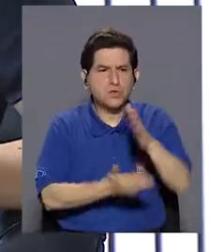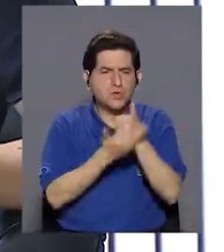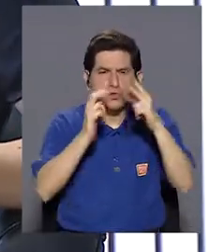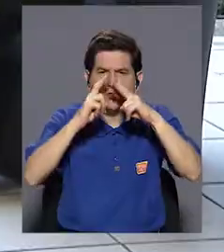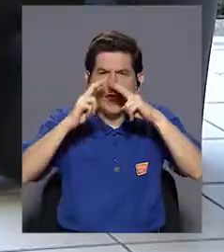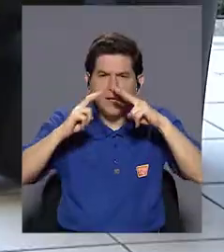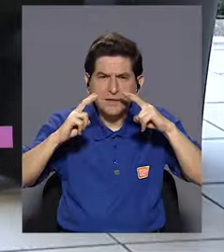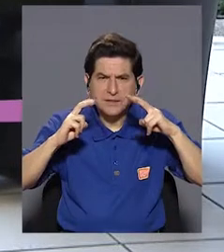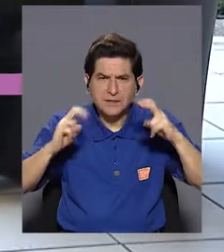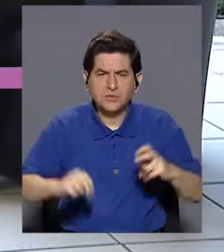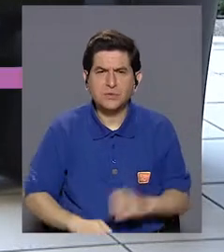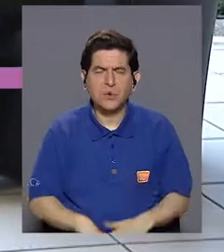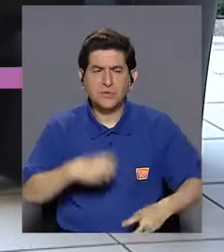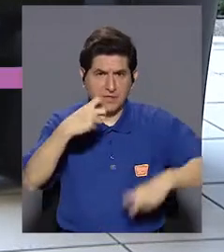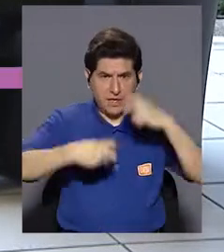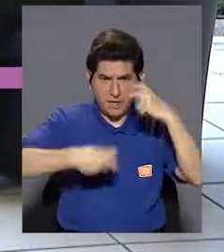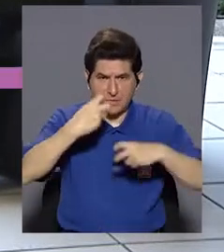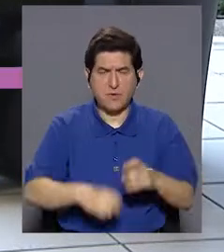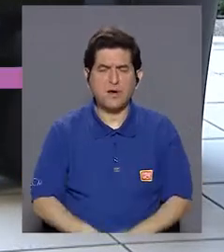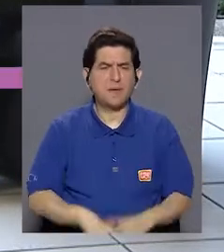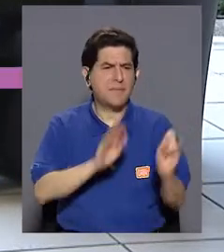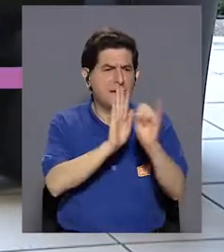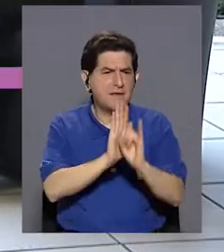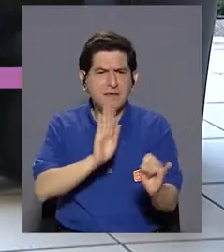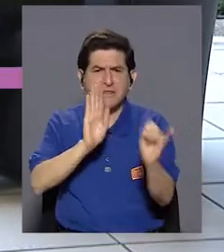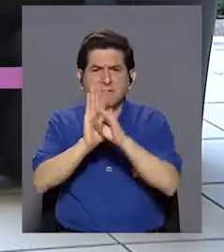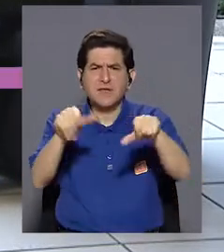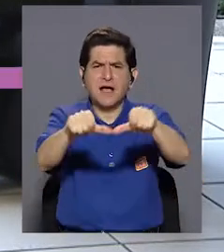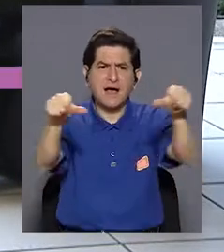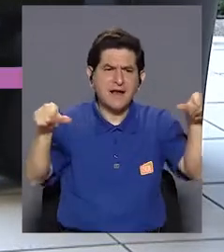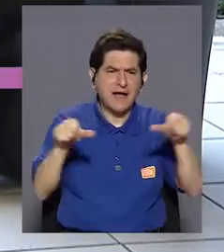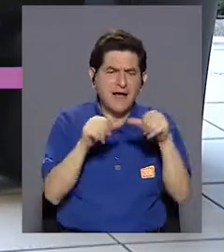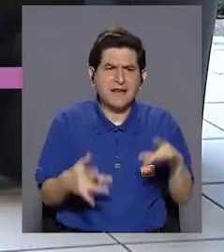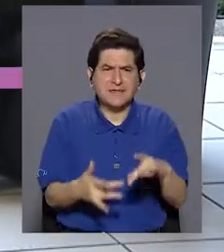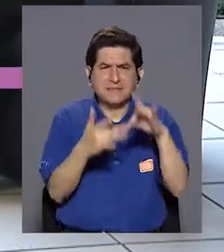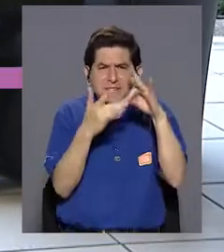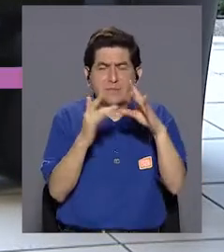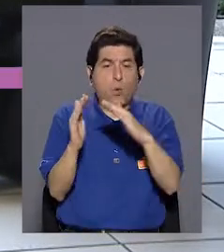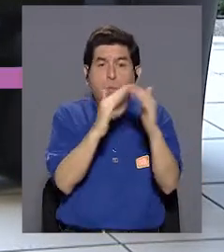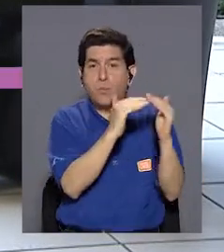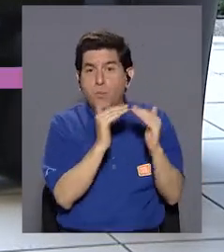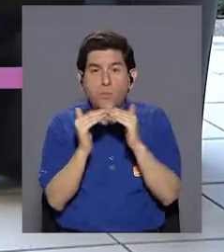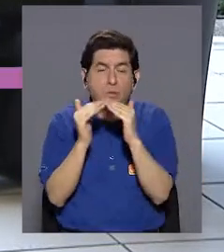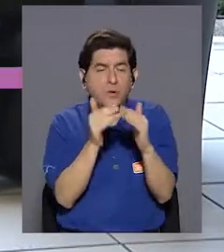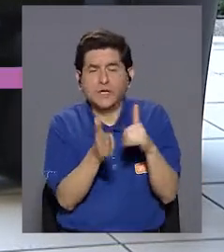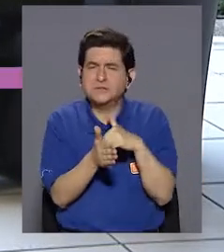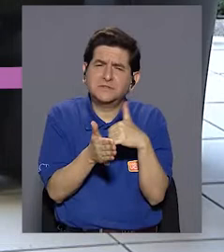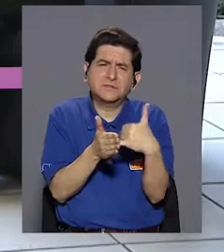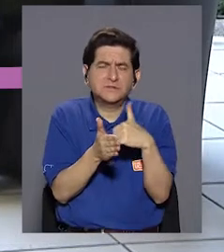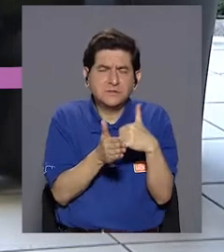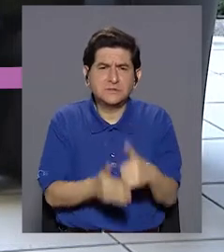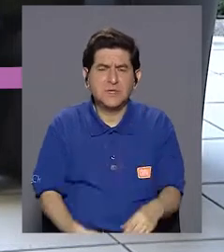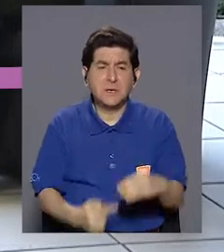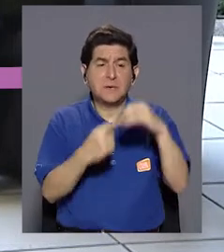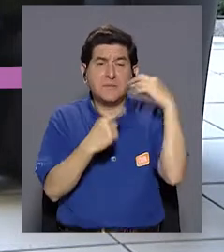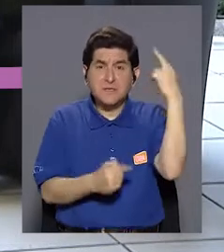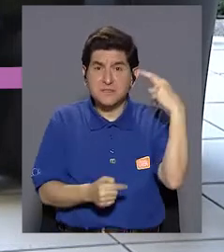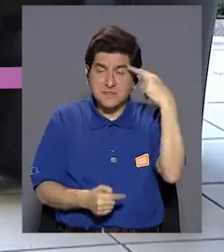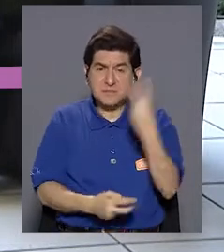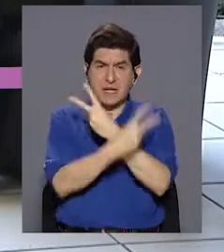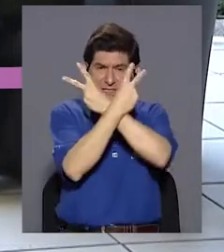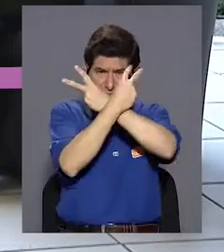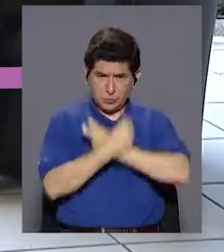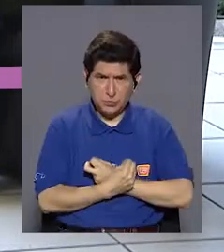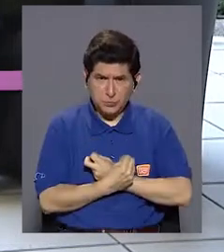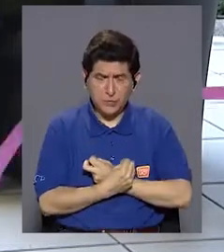análisis de la problemática y hemos tratado de identificar zonas particulares y poblaciones vulnerables las principales causas de